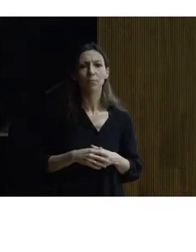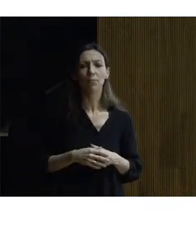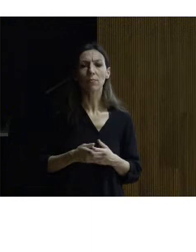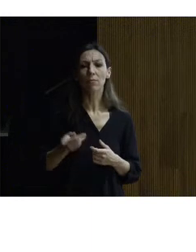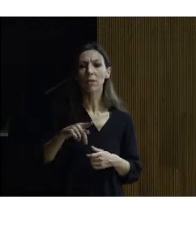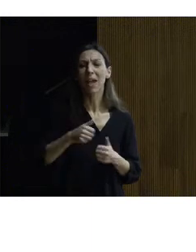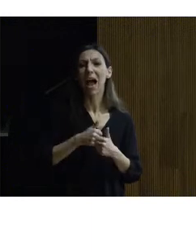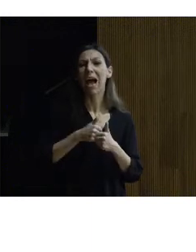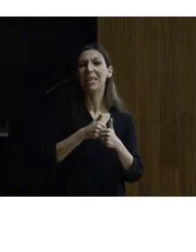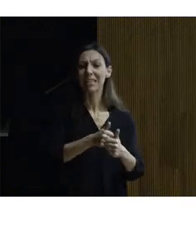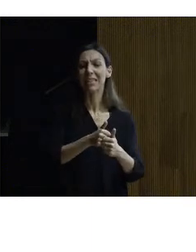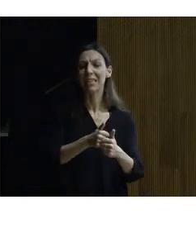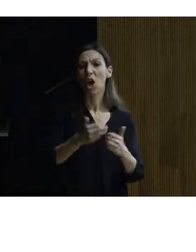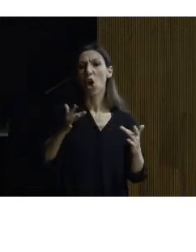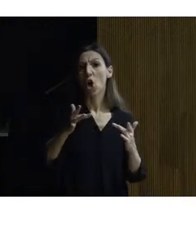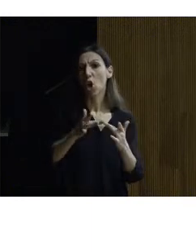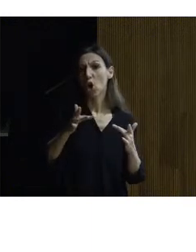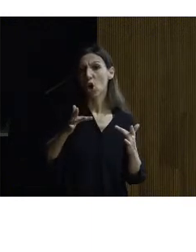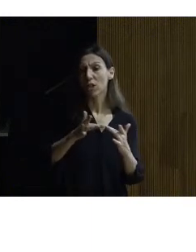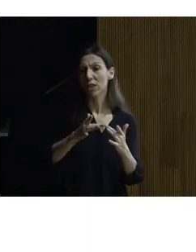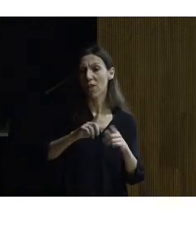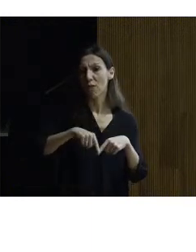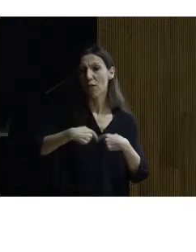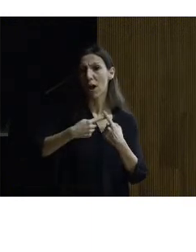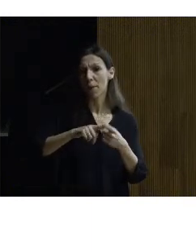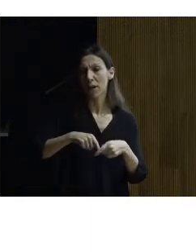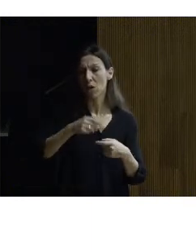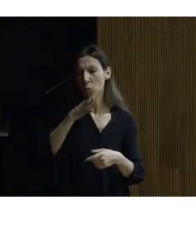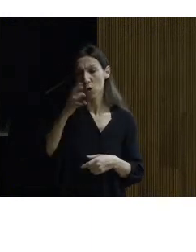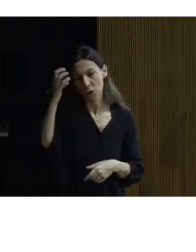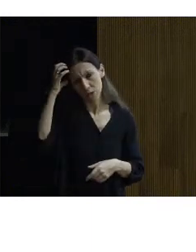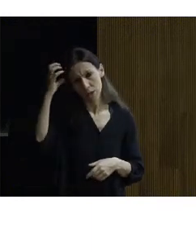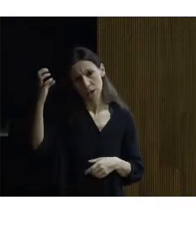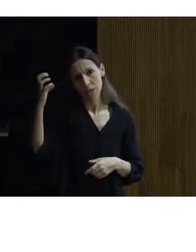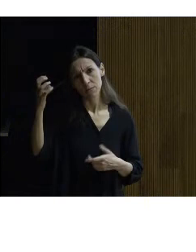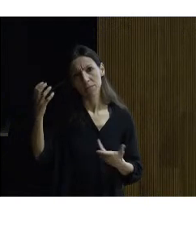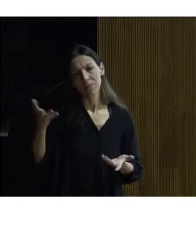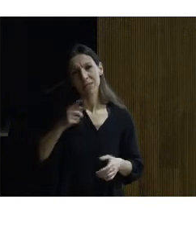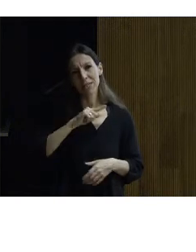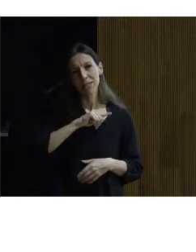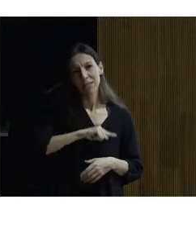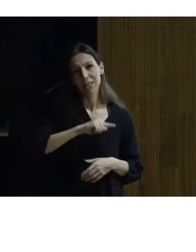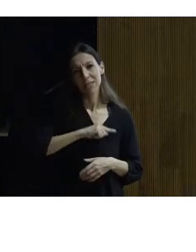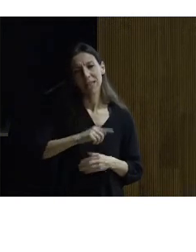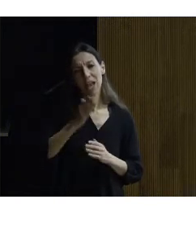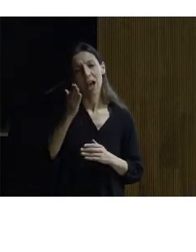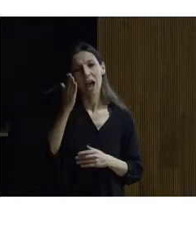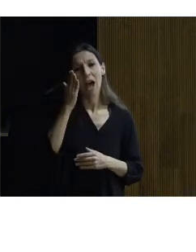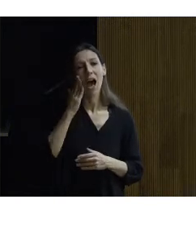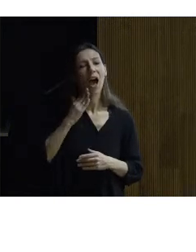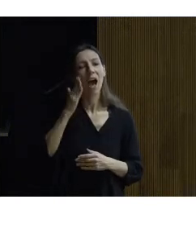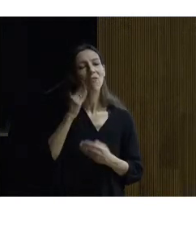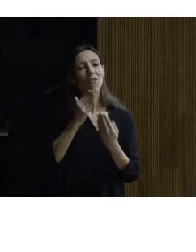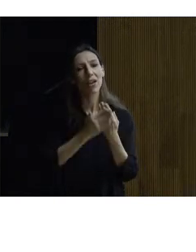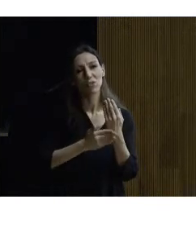asistencia conectada familiarmente Carlos V sentía un gran afecto en esta etapa